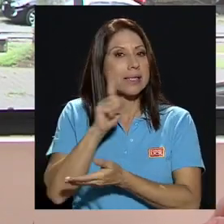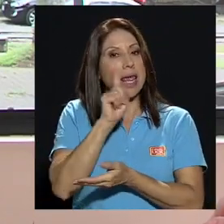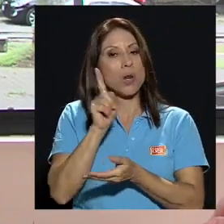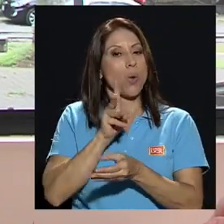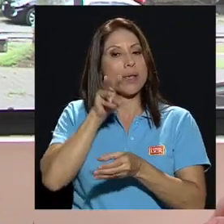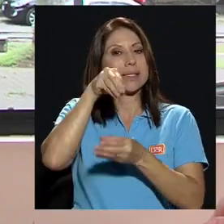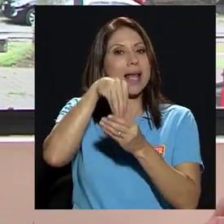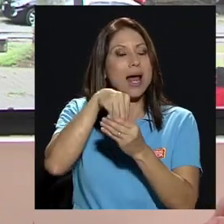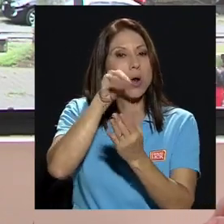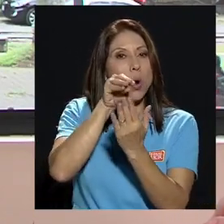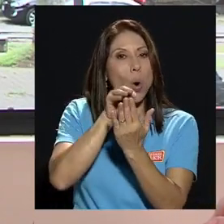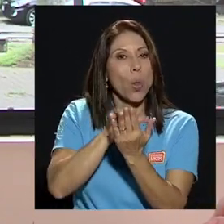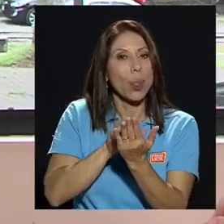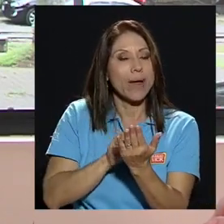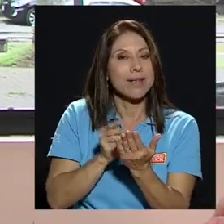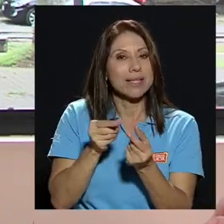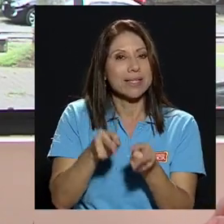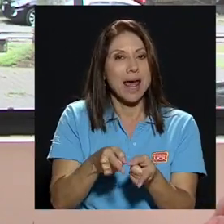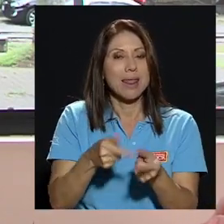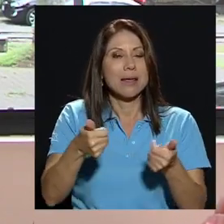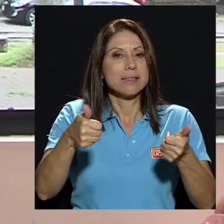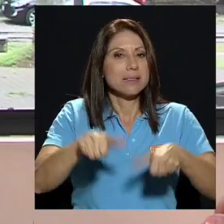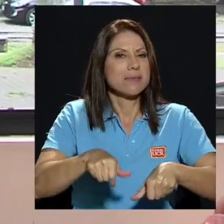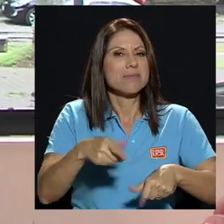acuerdo de estos.